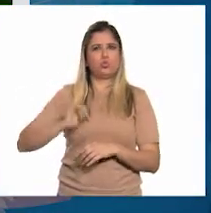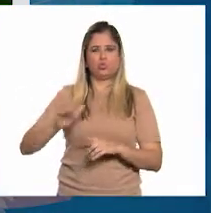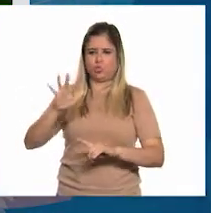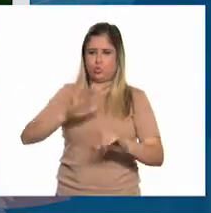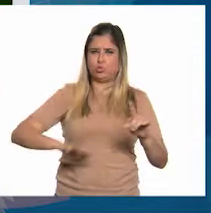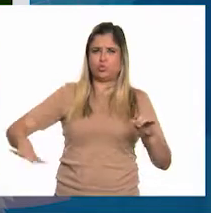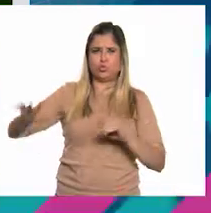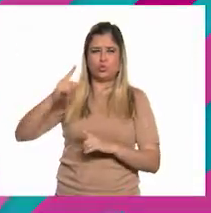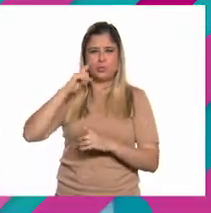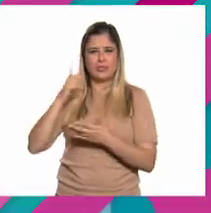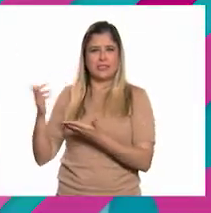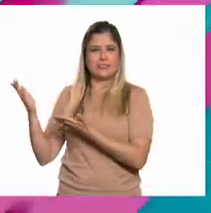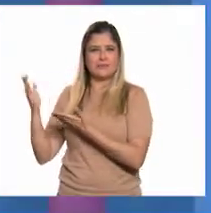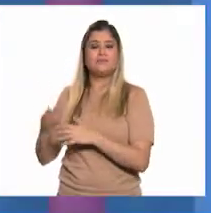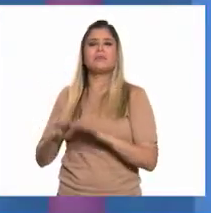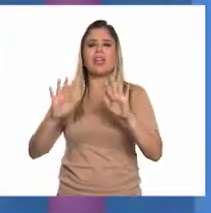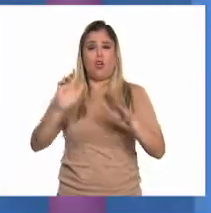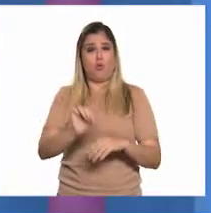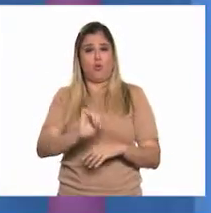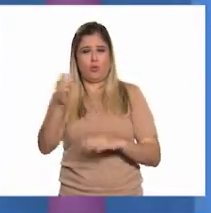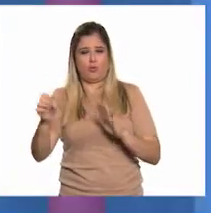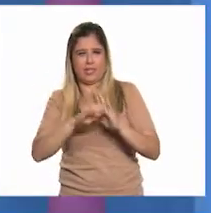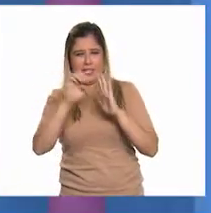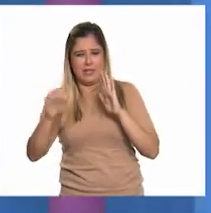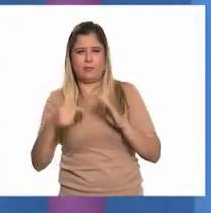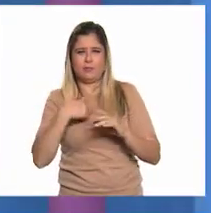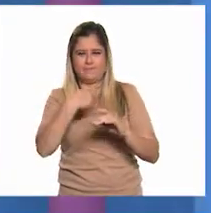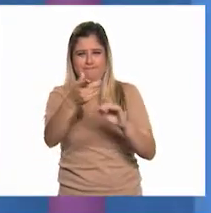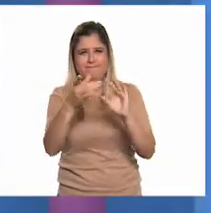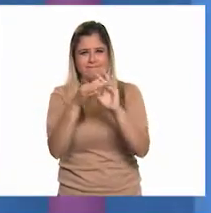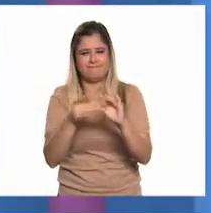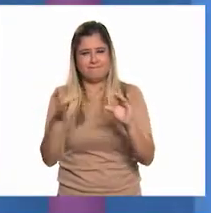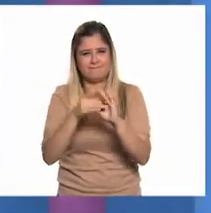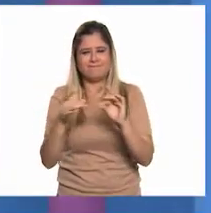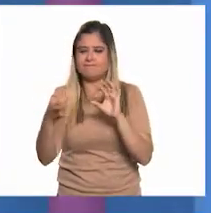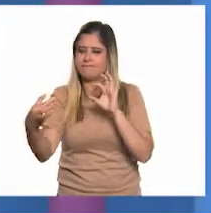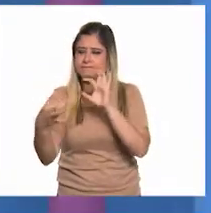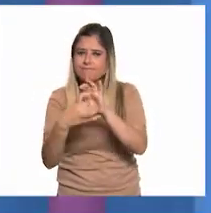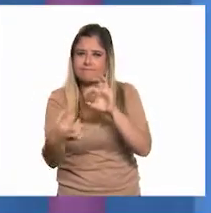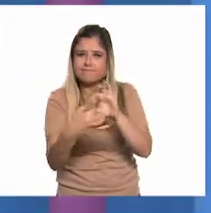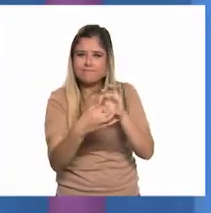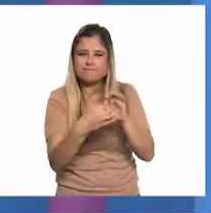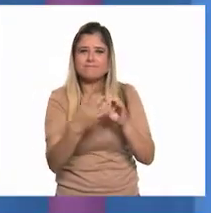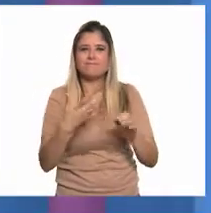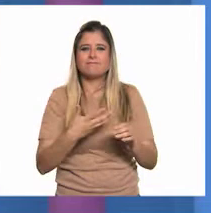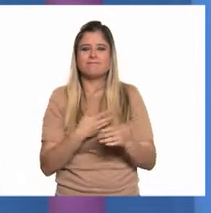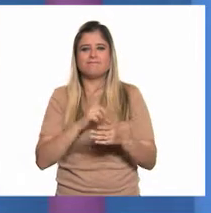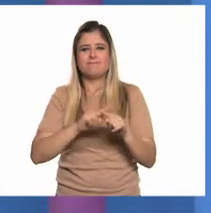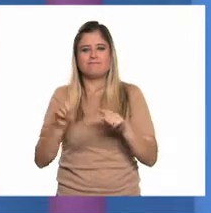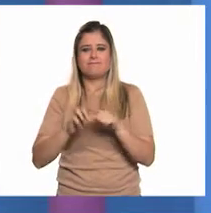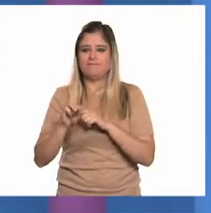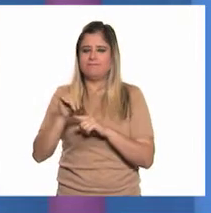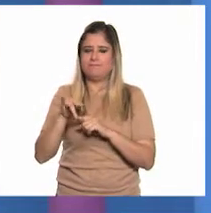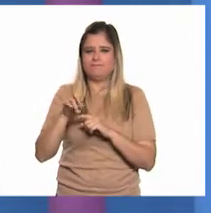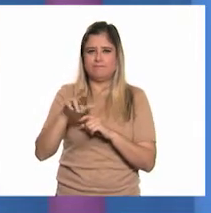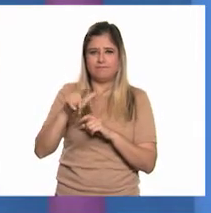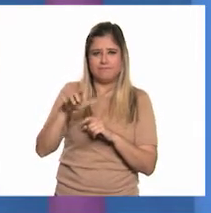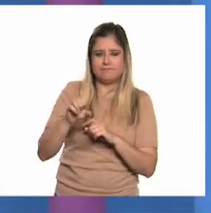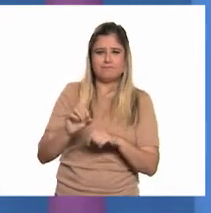urbano. Bien, otro ejemplo que puedo compartirles sobre la relación entre la presencia de recursos minerales,